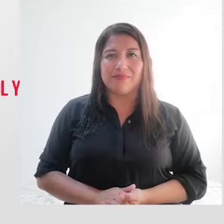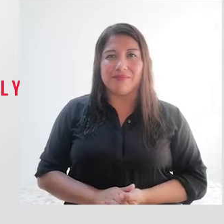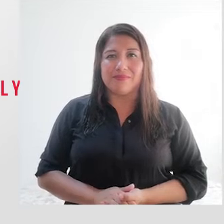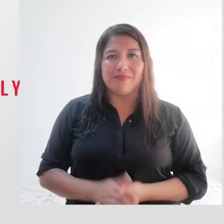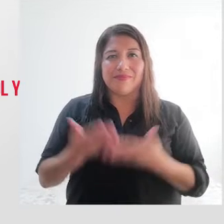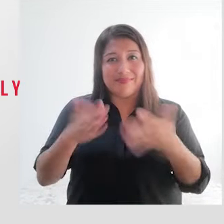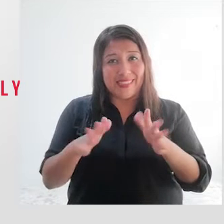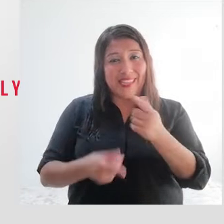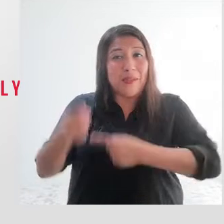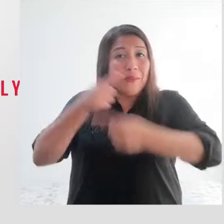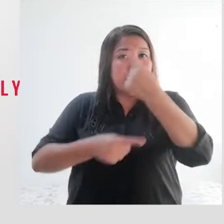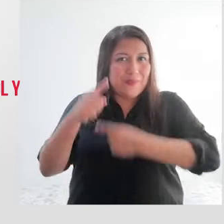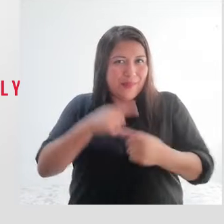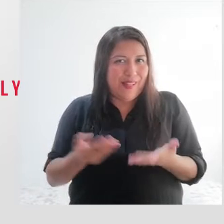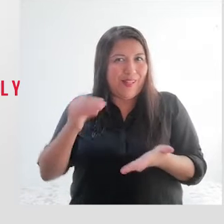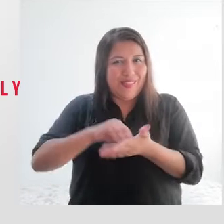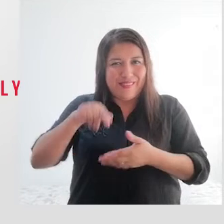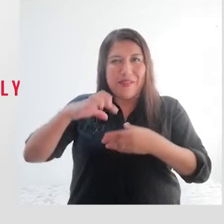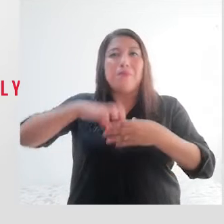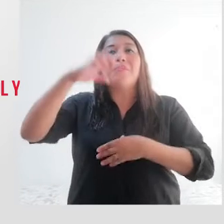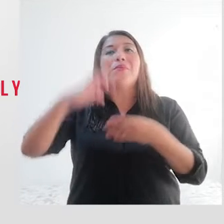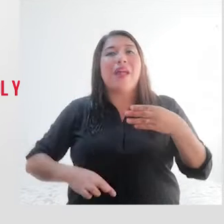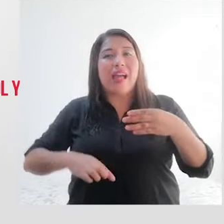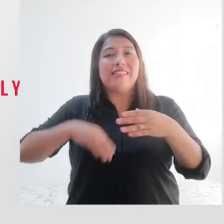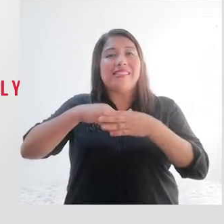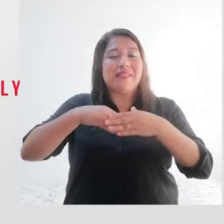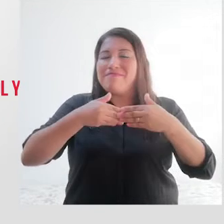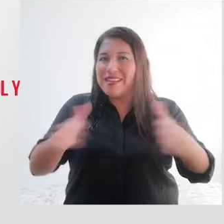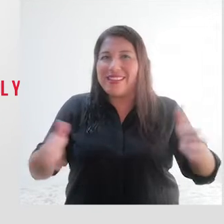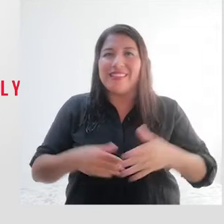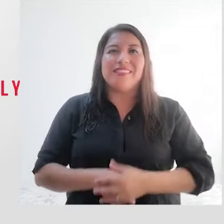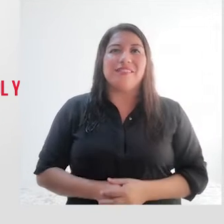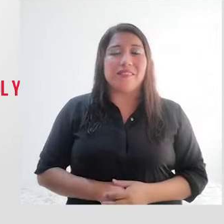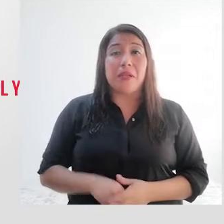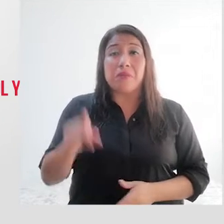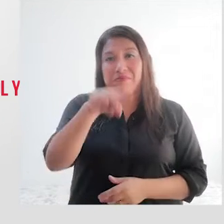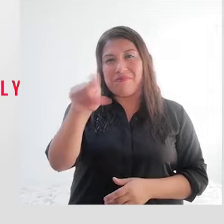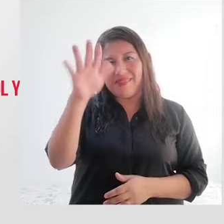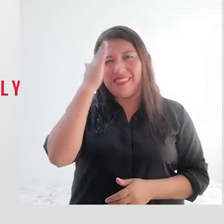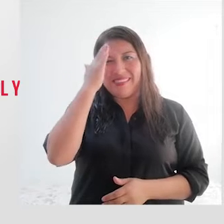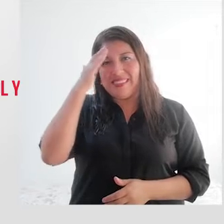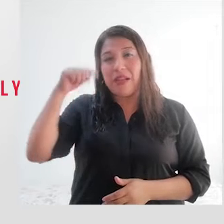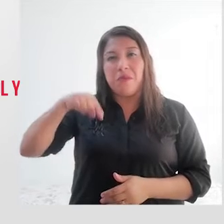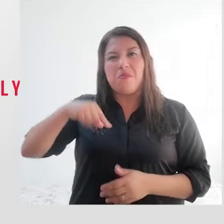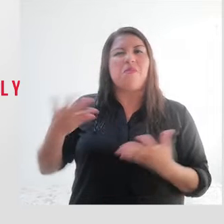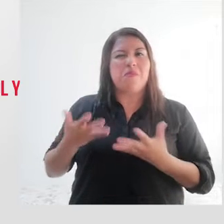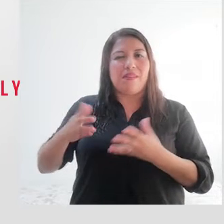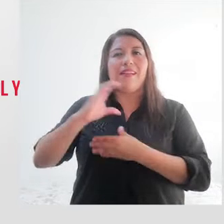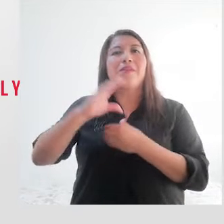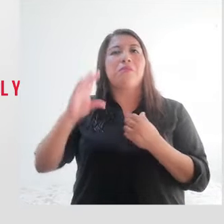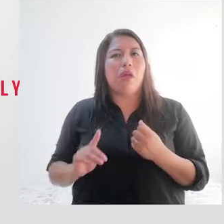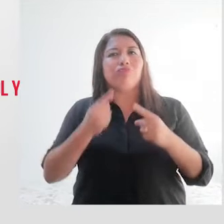Y ya estamos de regreso en su programa Sin Barreras. Como ustedes ya saben, el Conadis viene